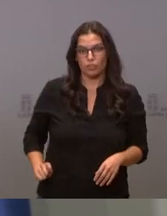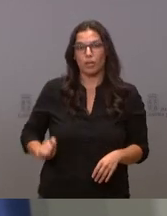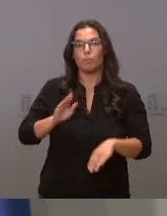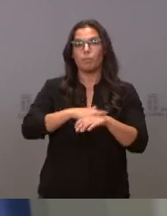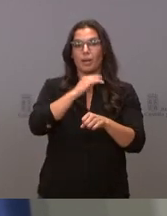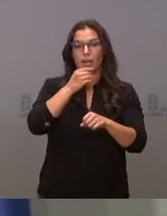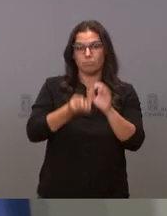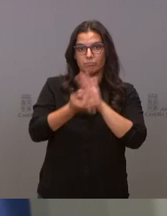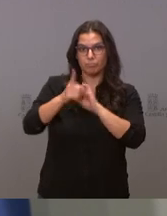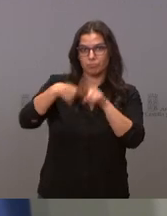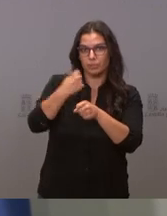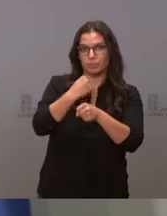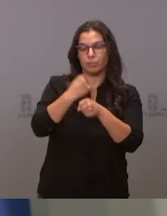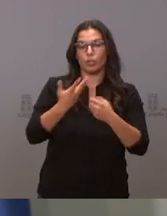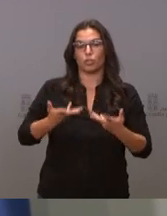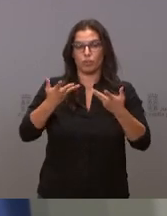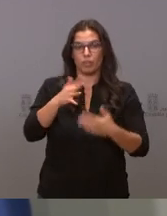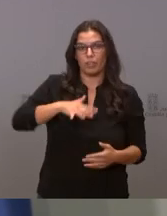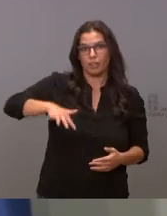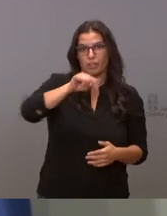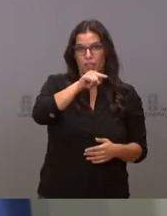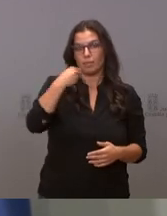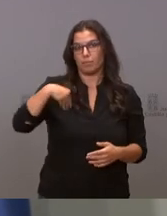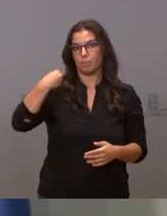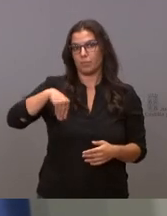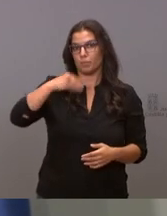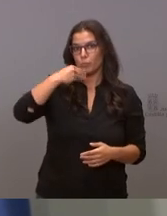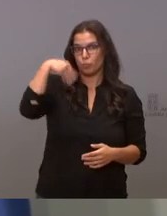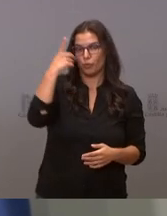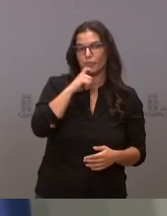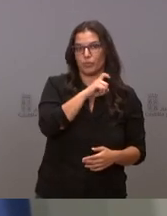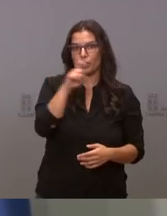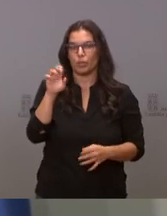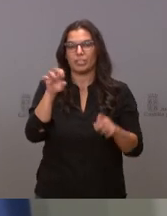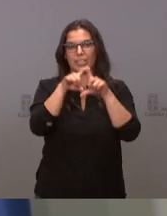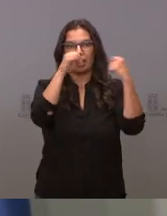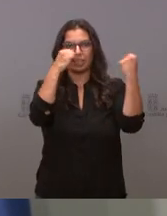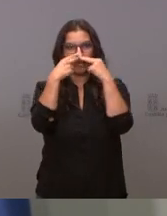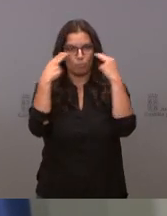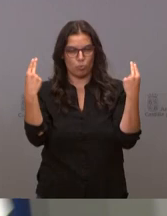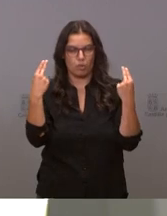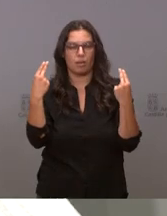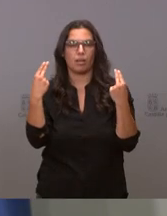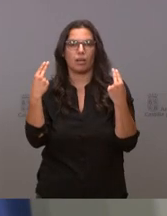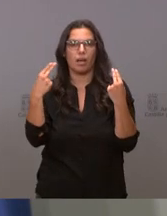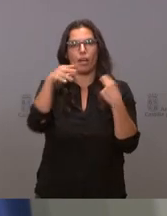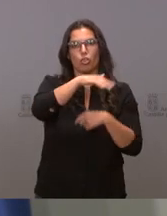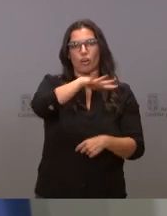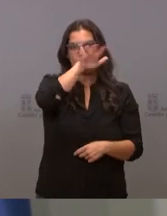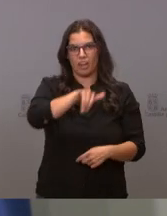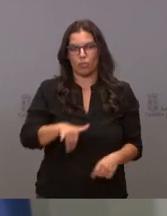el empleo que se ofrece en esa estupenda entidad pública de El Bierzo.